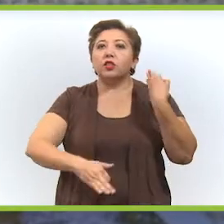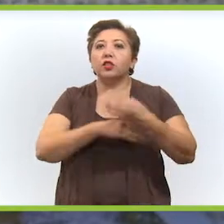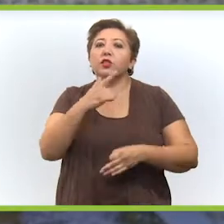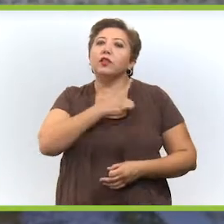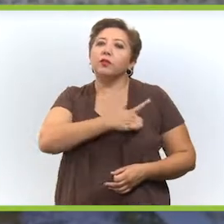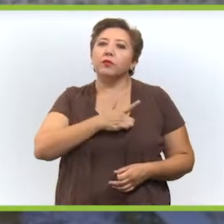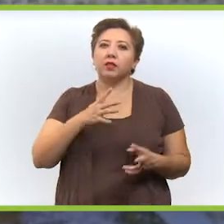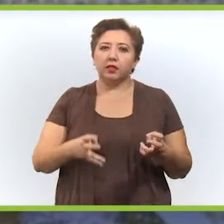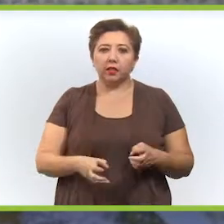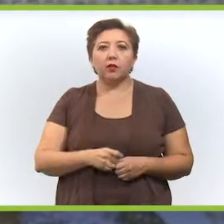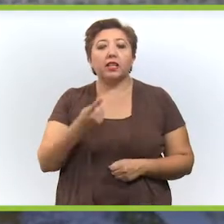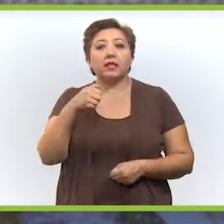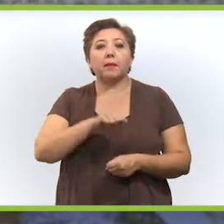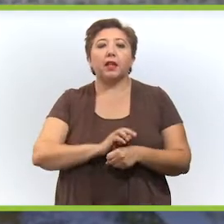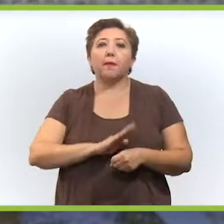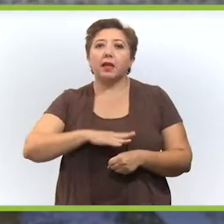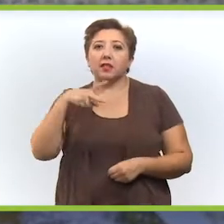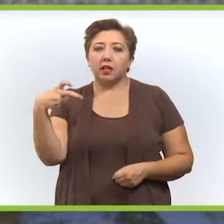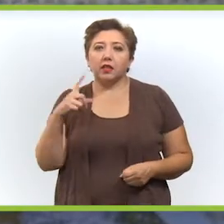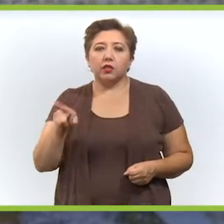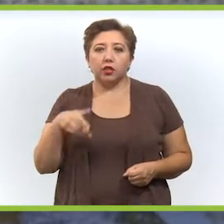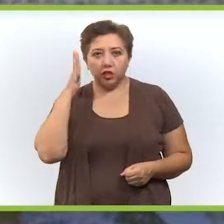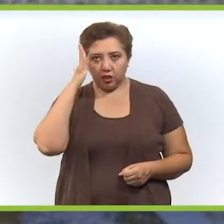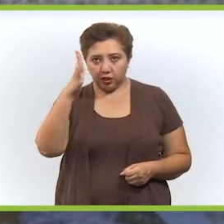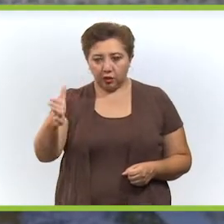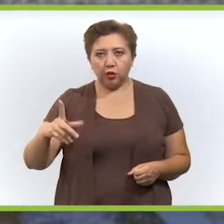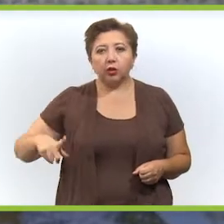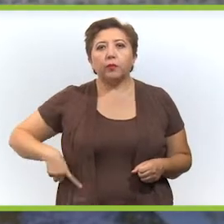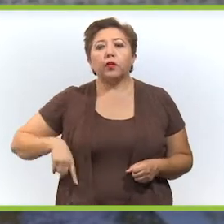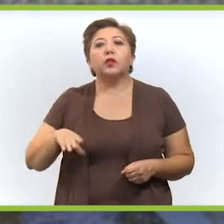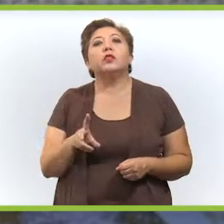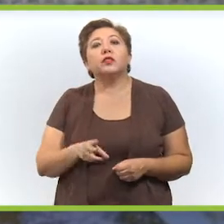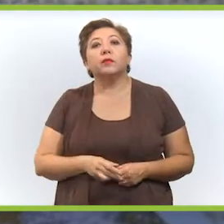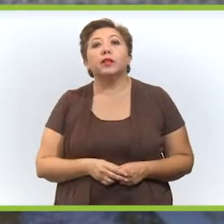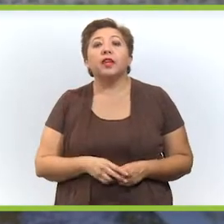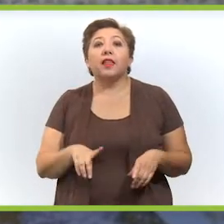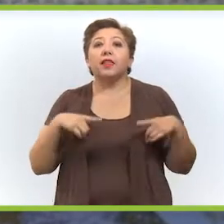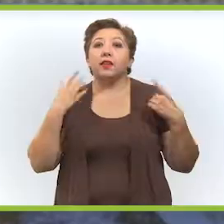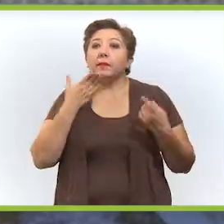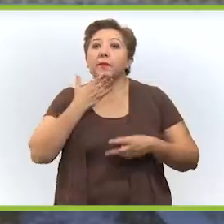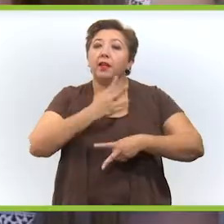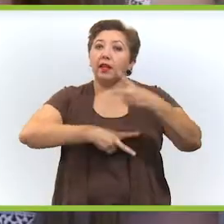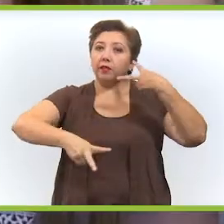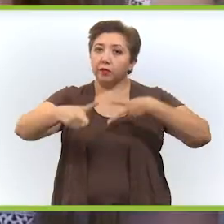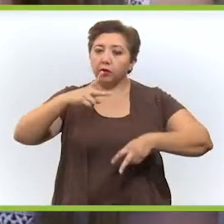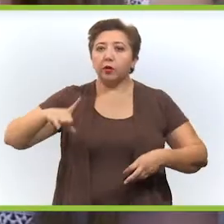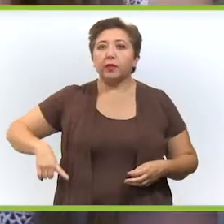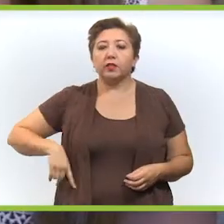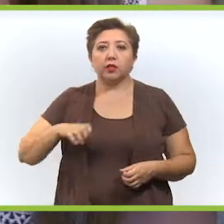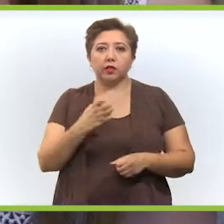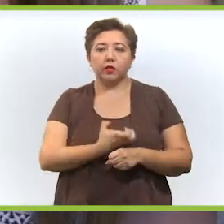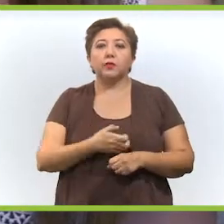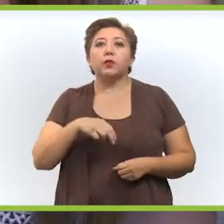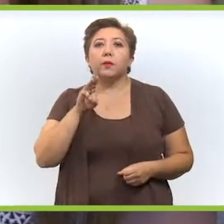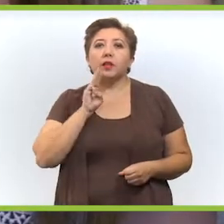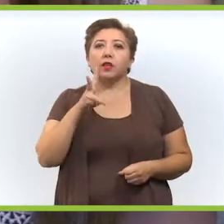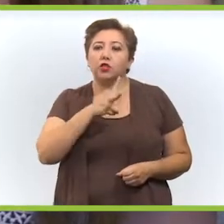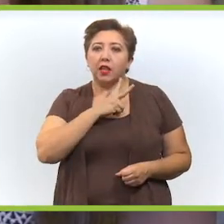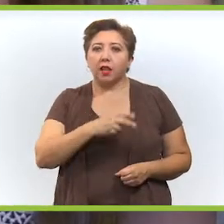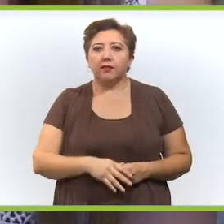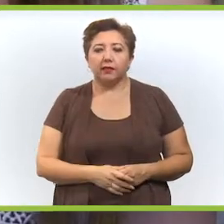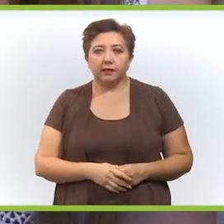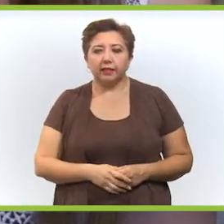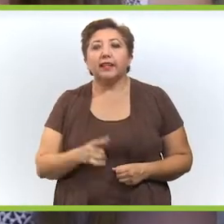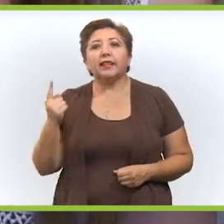Muy buenas noches a todos, qué gusto que nos acompañe en una semana más, esto es directo con el Gober, por supuesto le doy la más cordial bienvenida al gobernador del